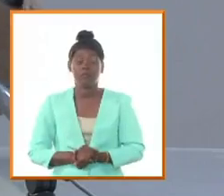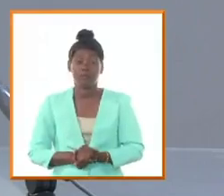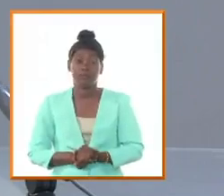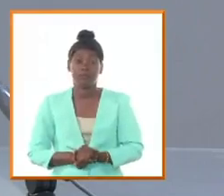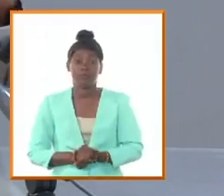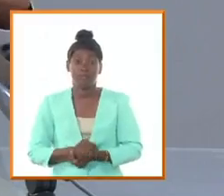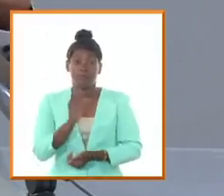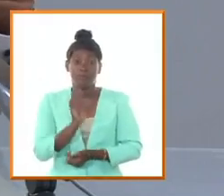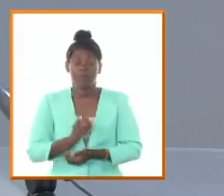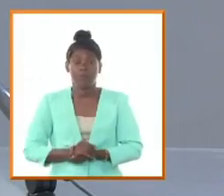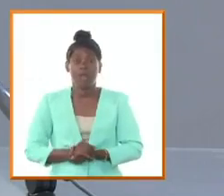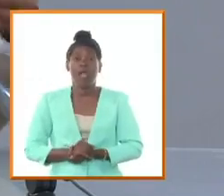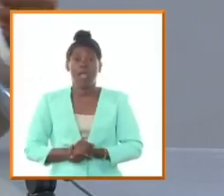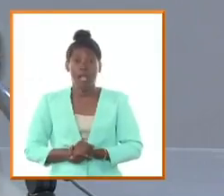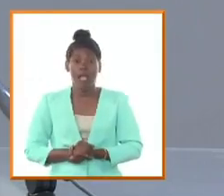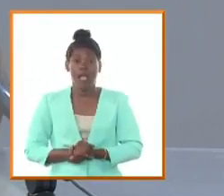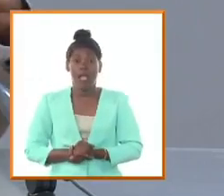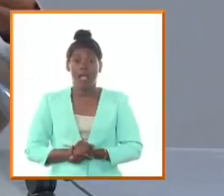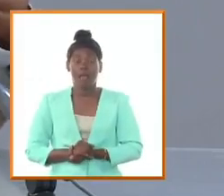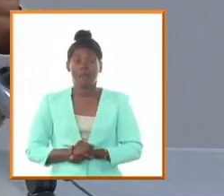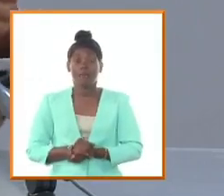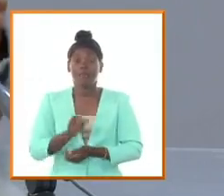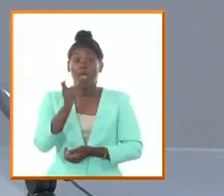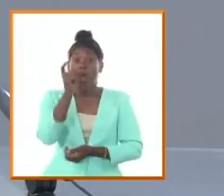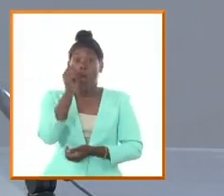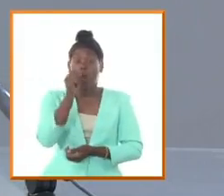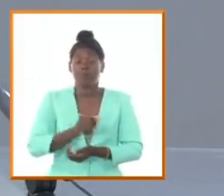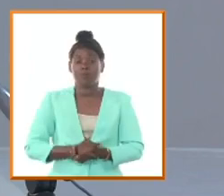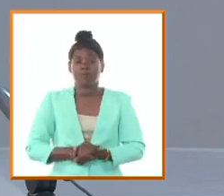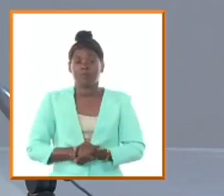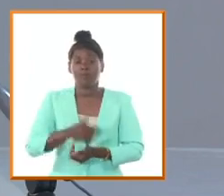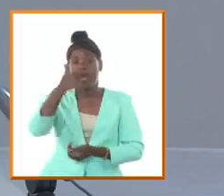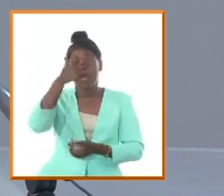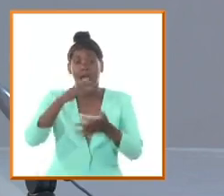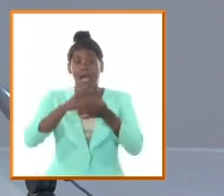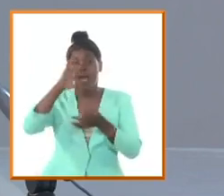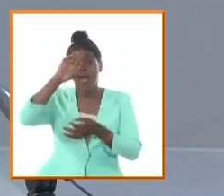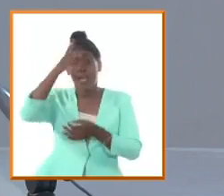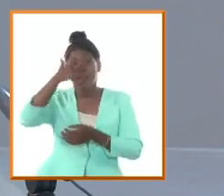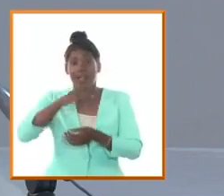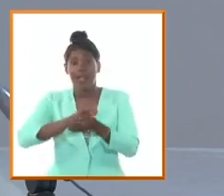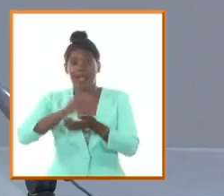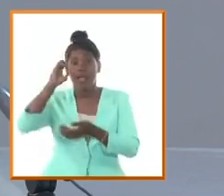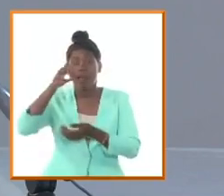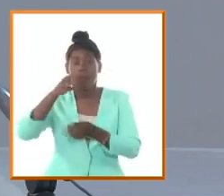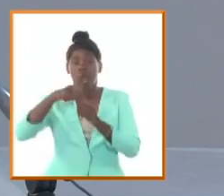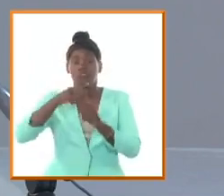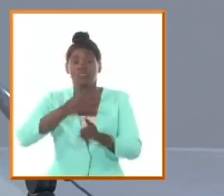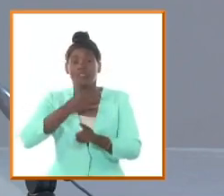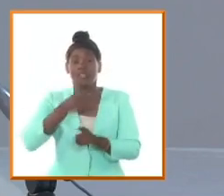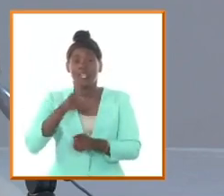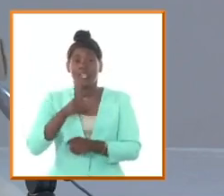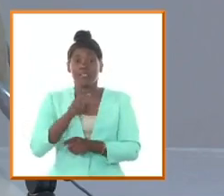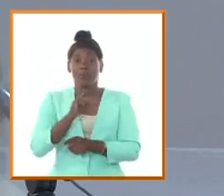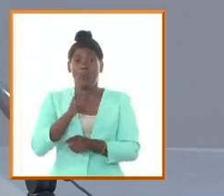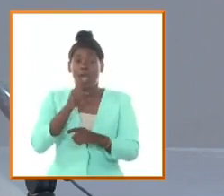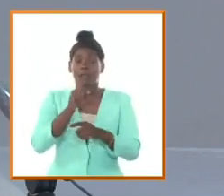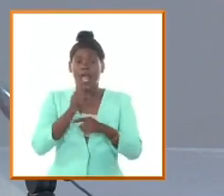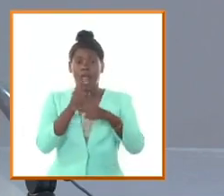un Agramonte que funciona como mecanismo de contención entendiendo en más un sentido el rol